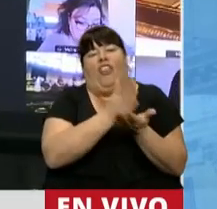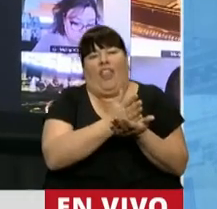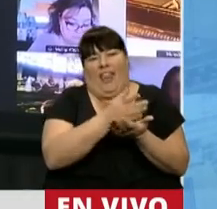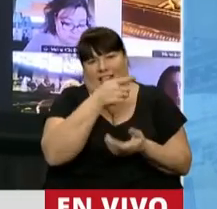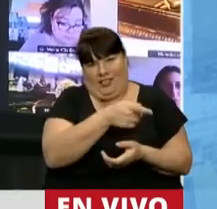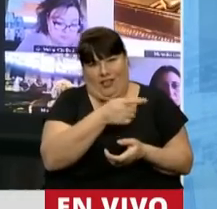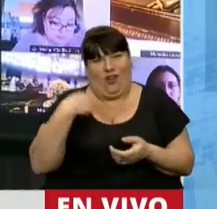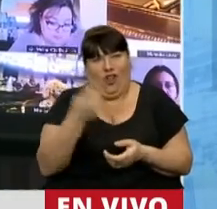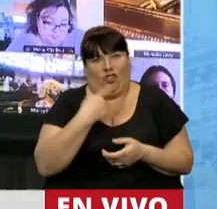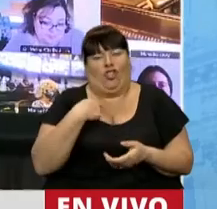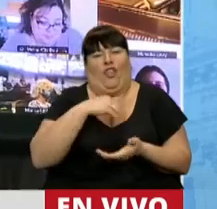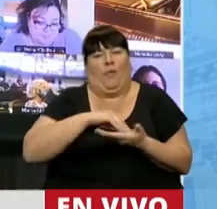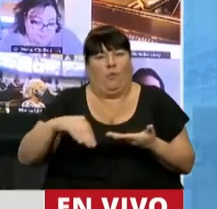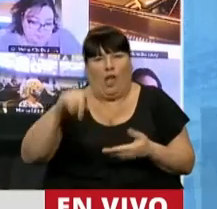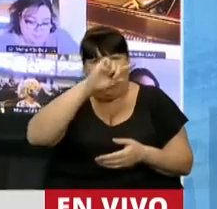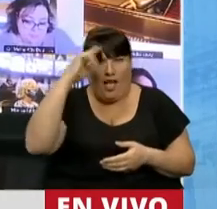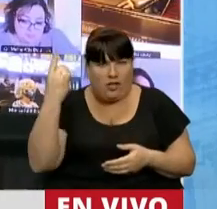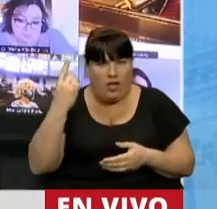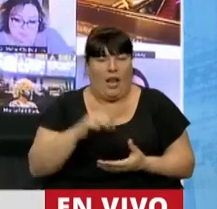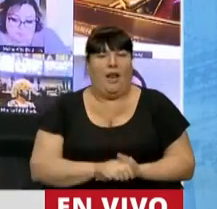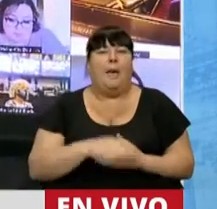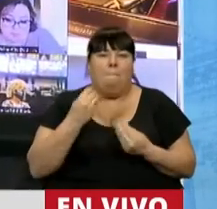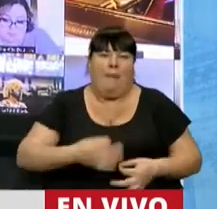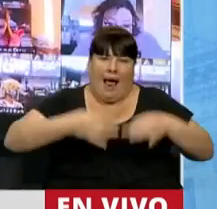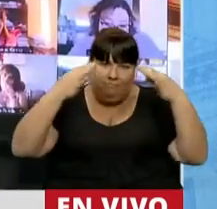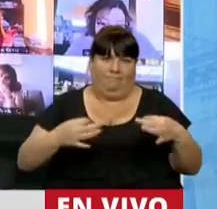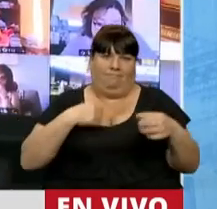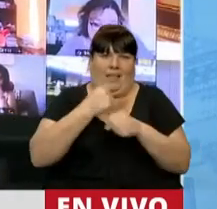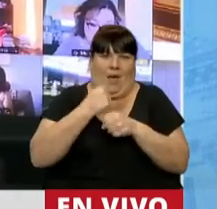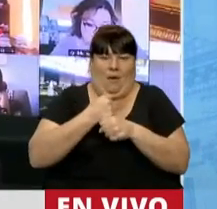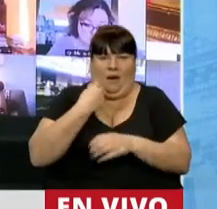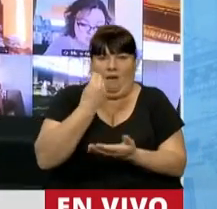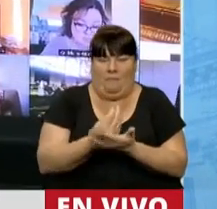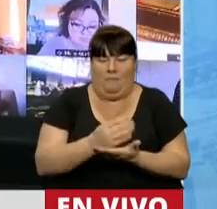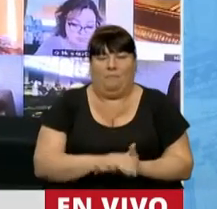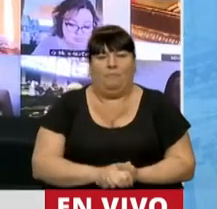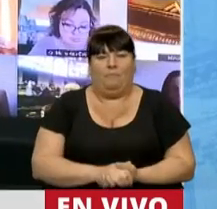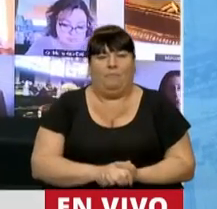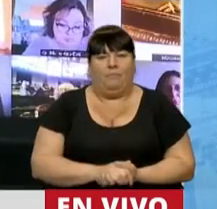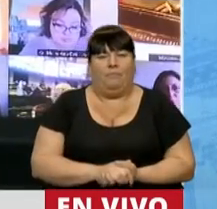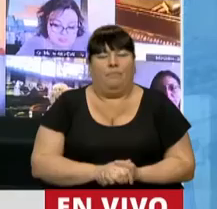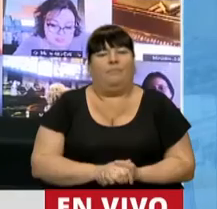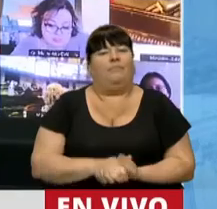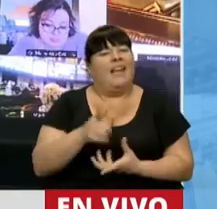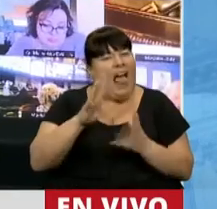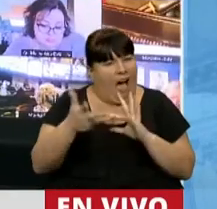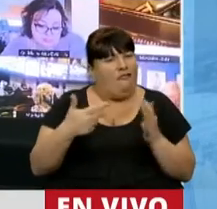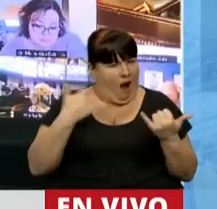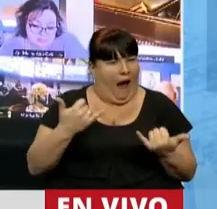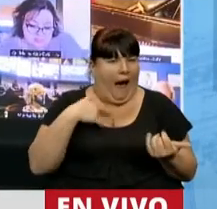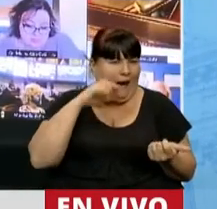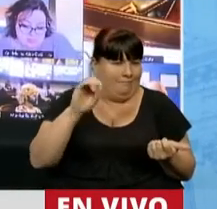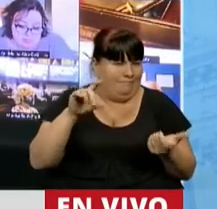que tenemos como legisladores nacionales para el pleno ejercicio de nuestra función. Tan criticable es la forma,